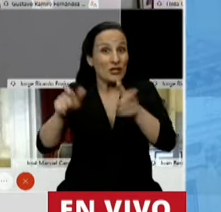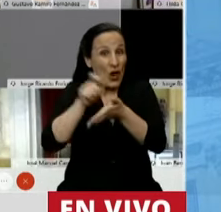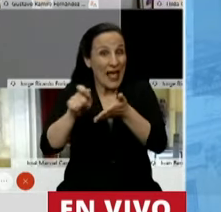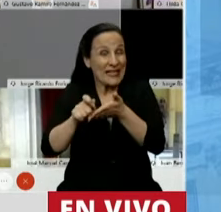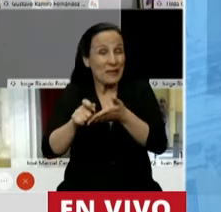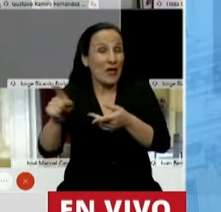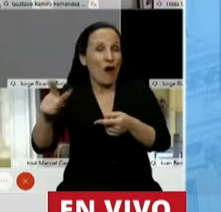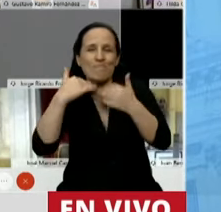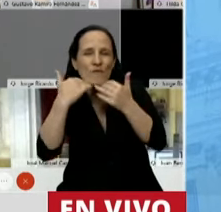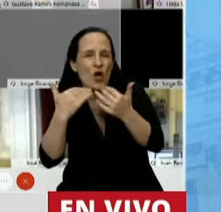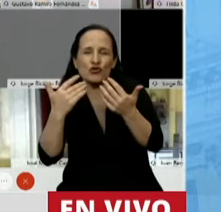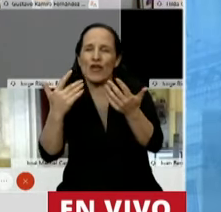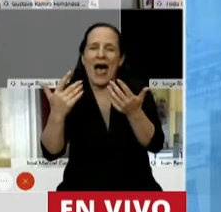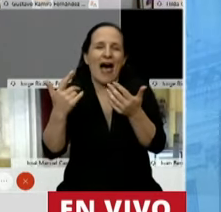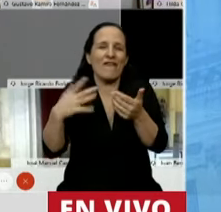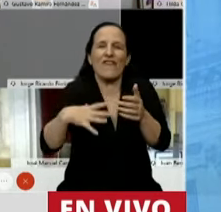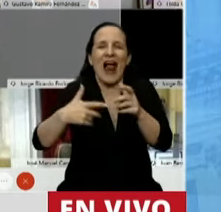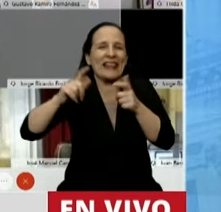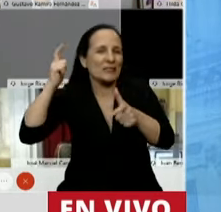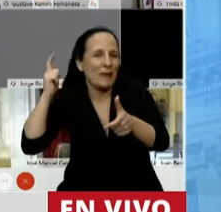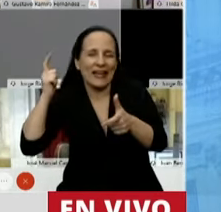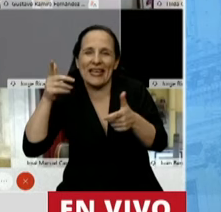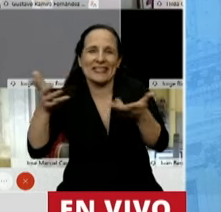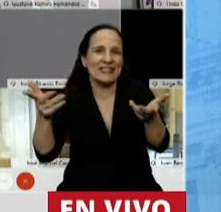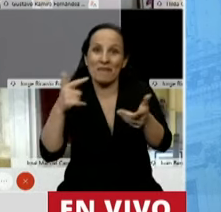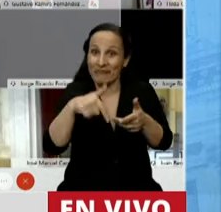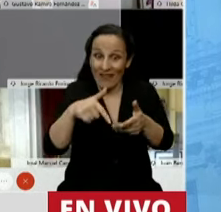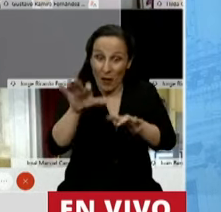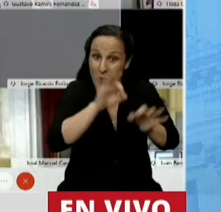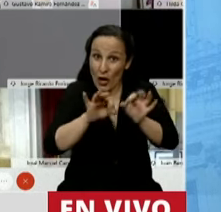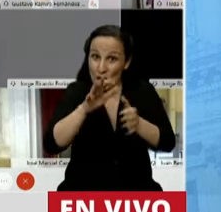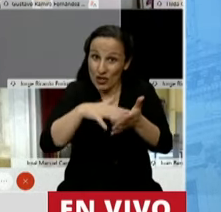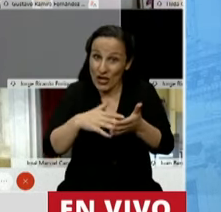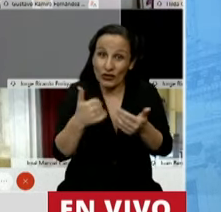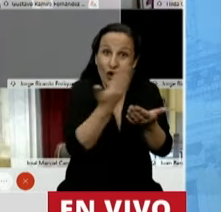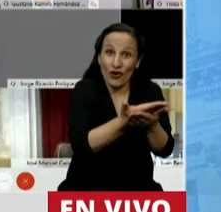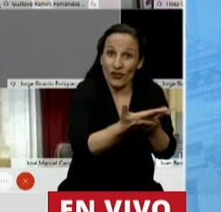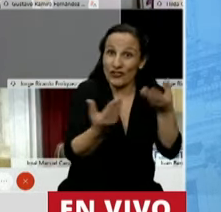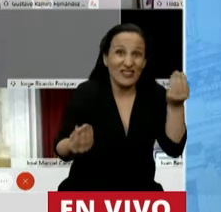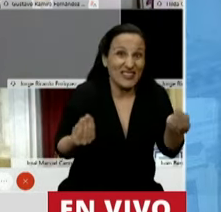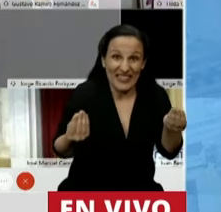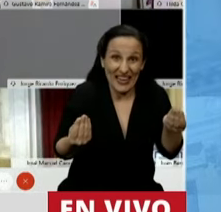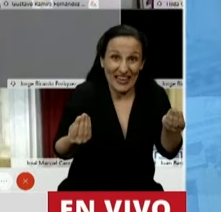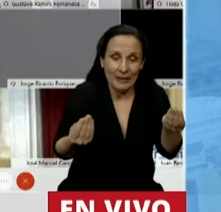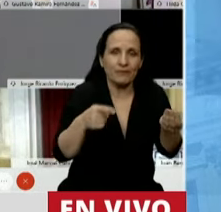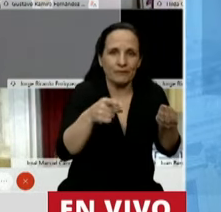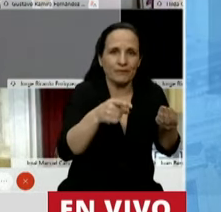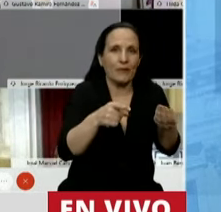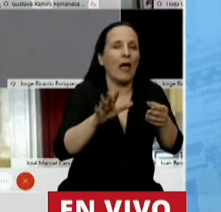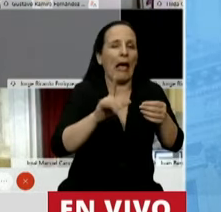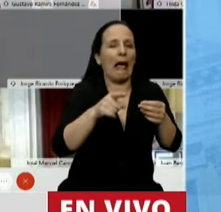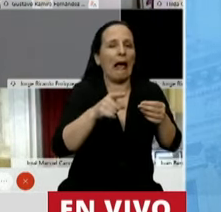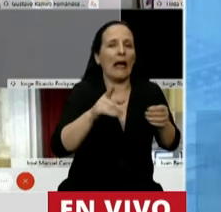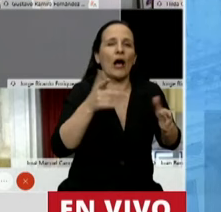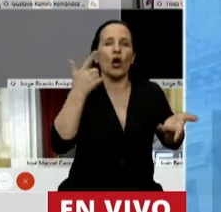por desconocimiento o por desconcepto, ¿sabe qué hace este proyecto, Presidente? Asimila un piso en Puerto Madero